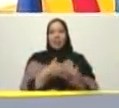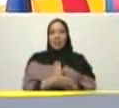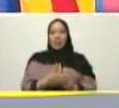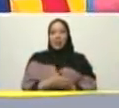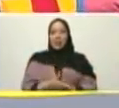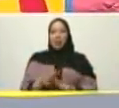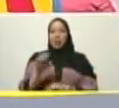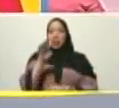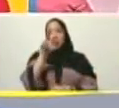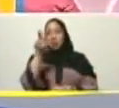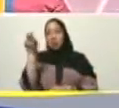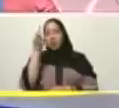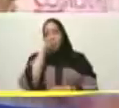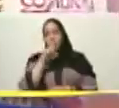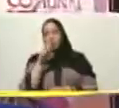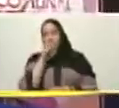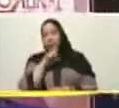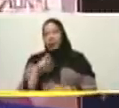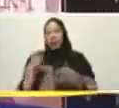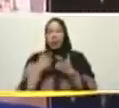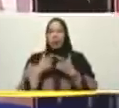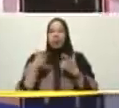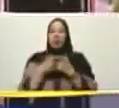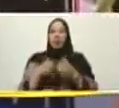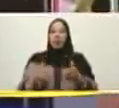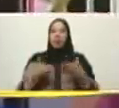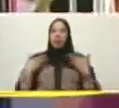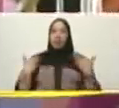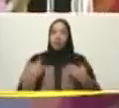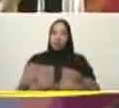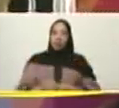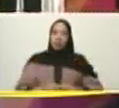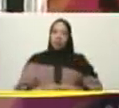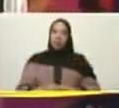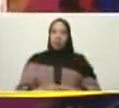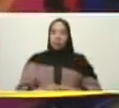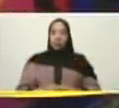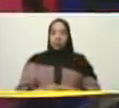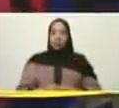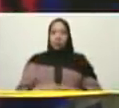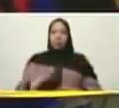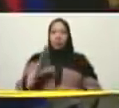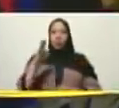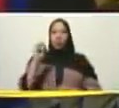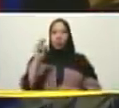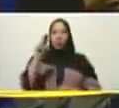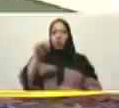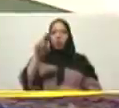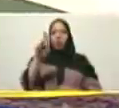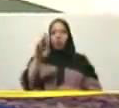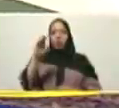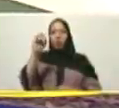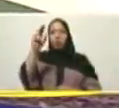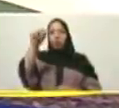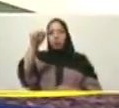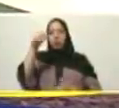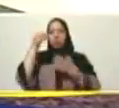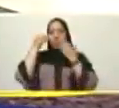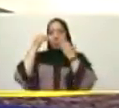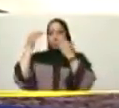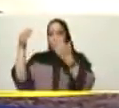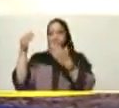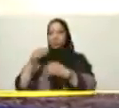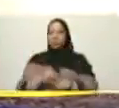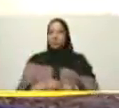200 años de la victoria de batalla de Bomboná y seguimos